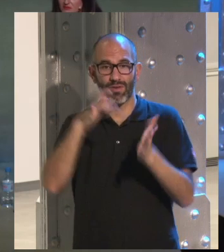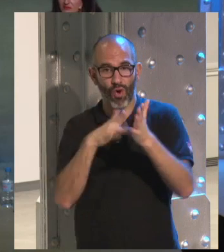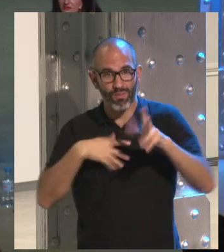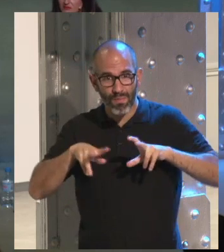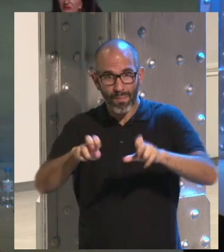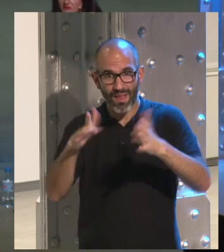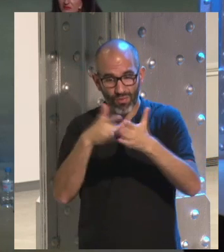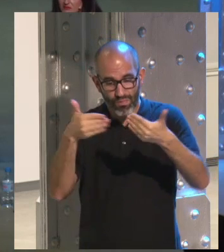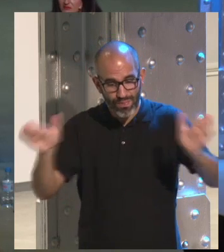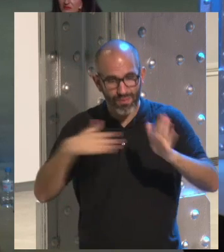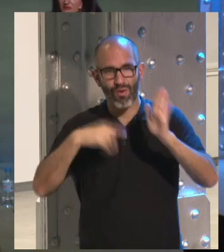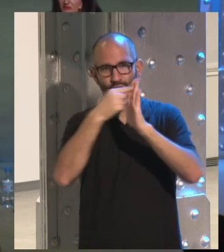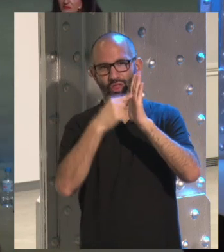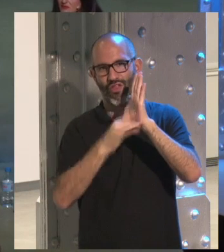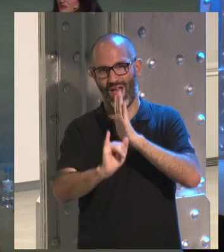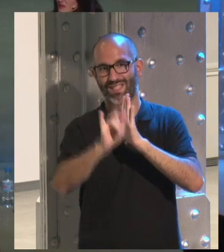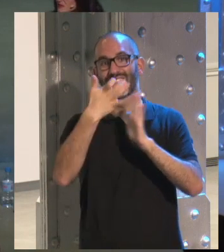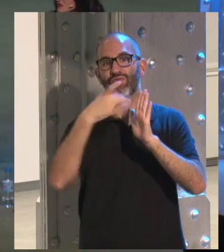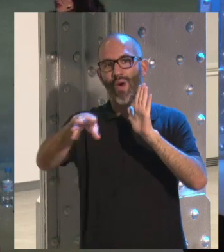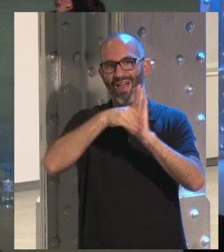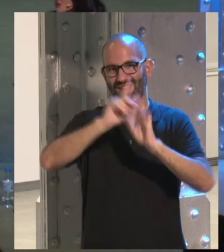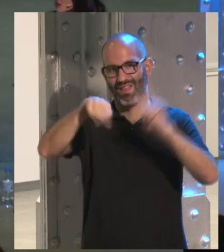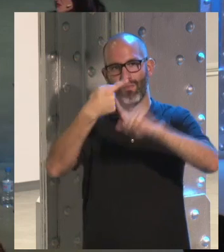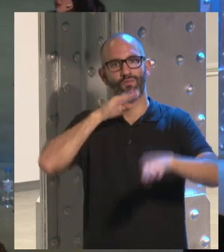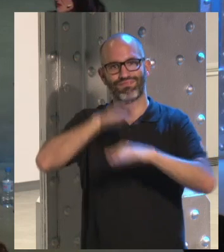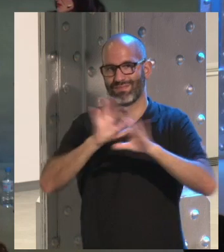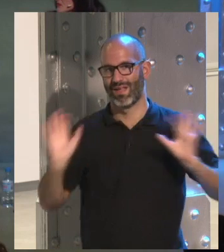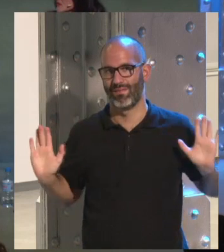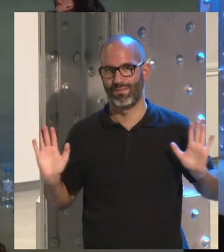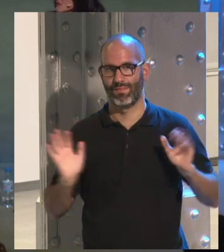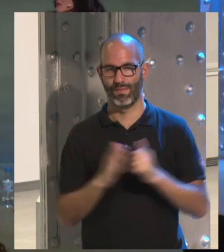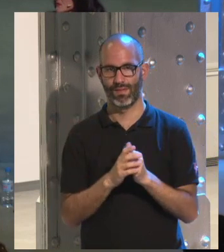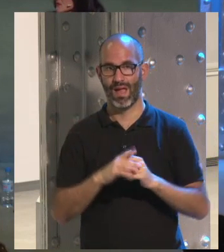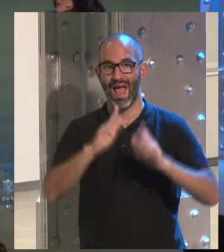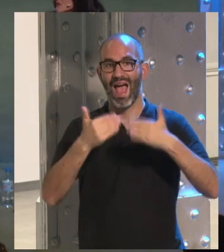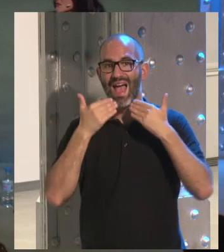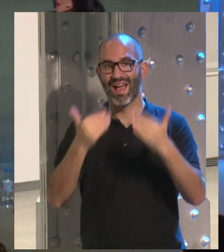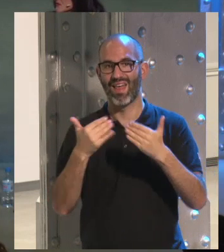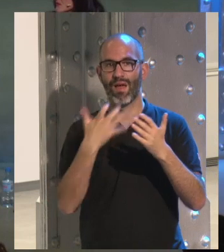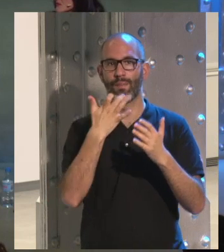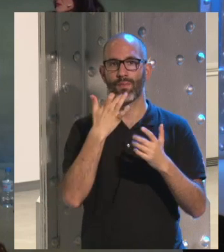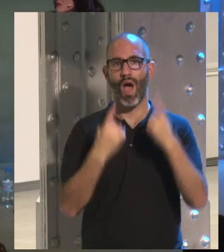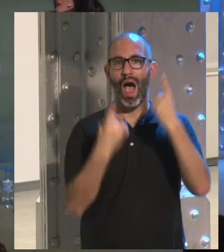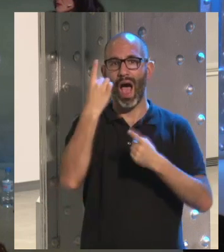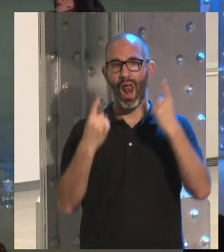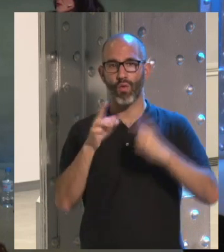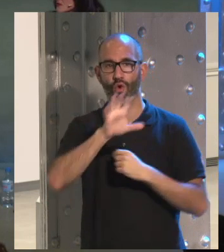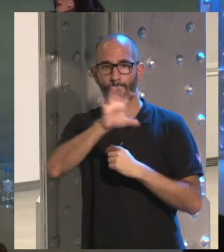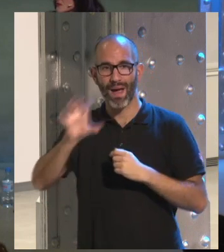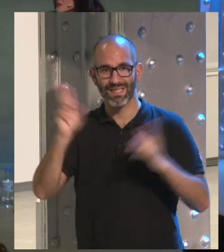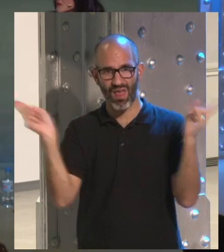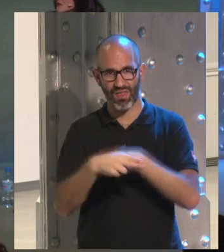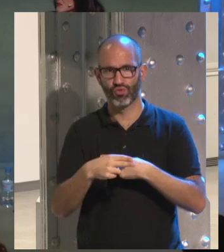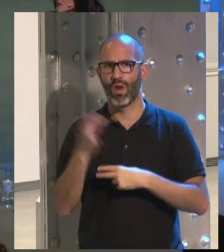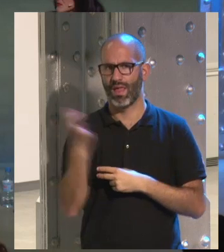las condiciones que tú has aceptado también es cierto que gracias a esas condiciones legales en países donde hay censura de verdad que